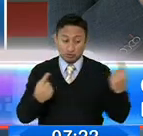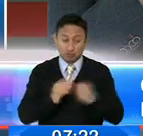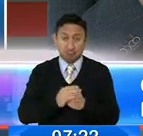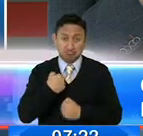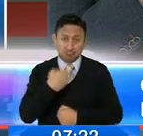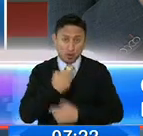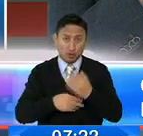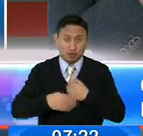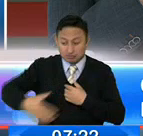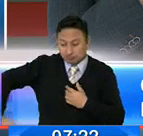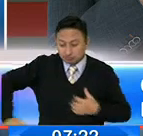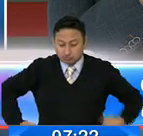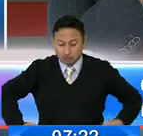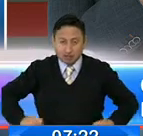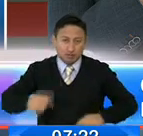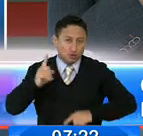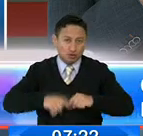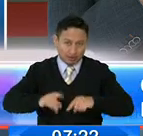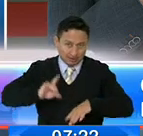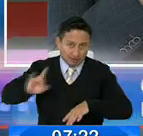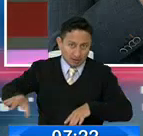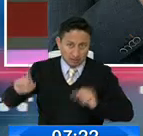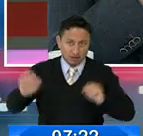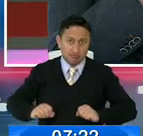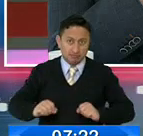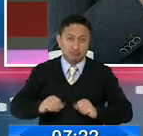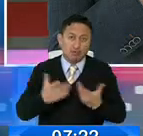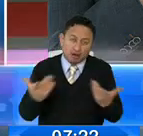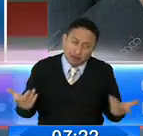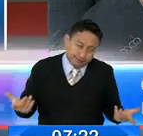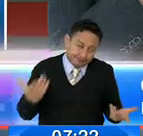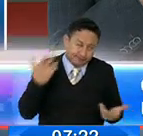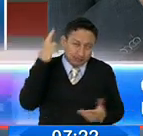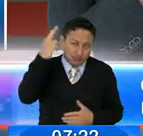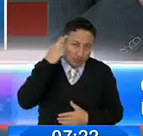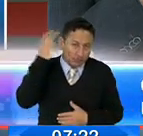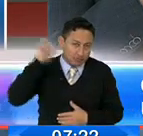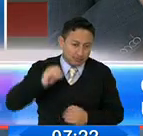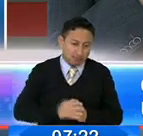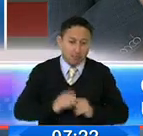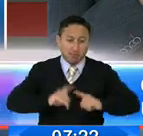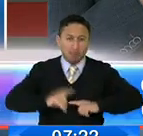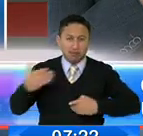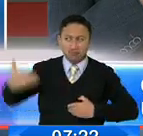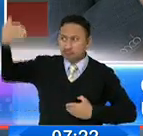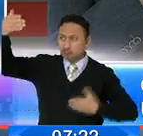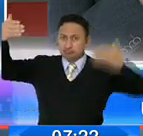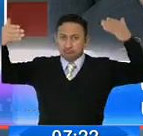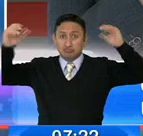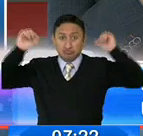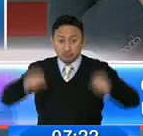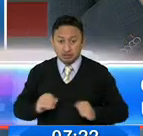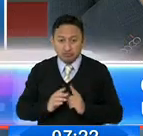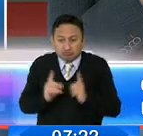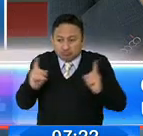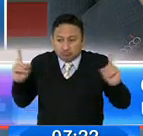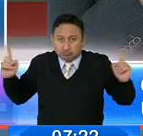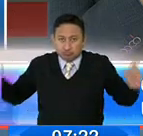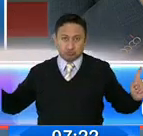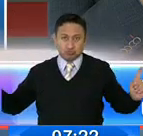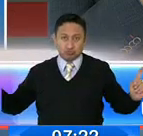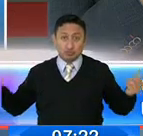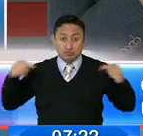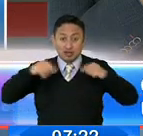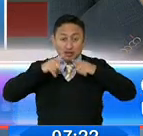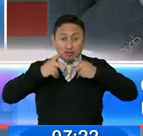hijos menores de edad no los puedes abandonar. O sea, hay cosas que son obvias, pero con los que son mayores de edad tienes que cumplir estos dos metros porque estás en